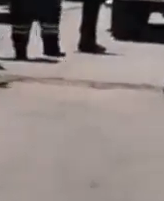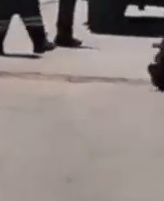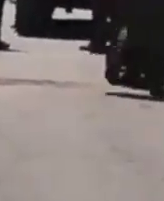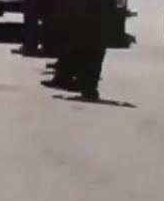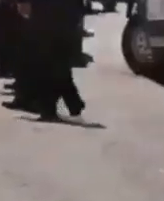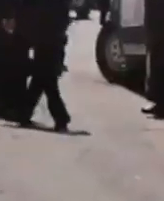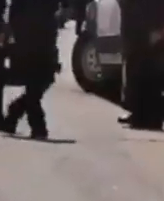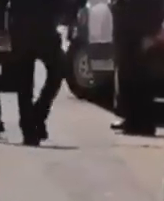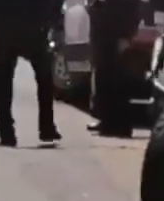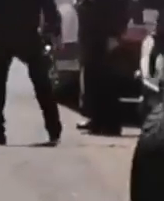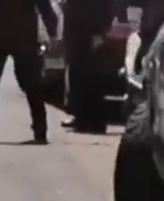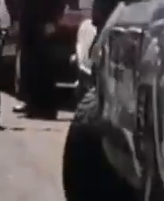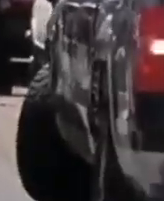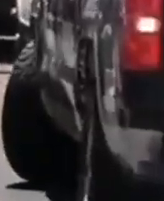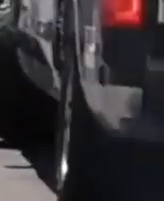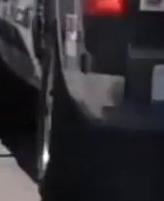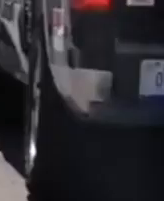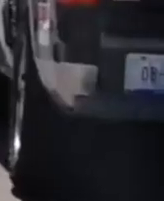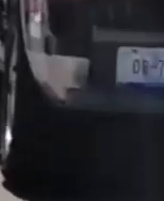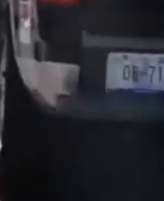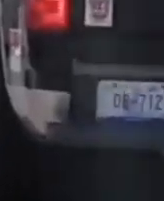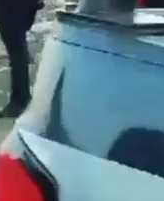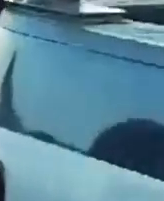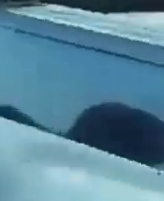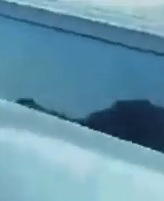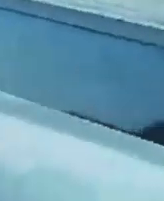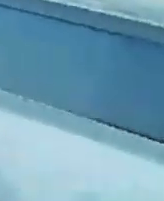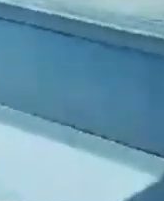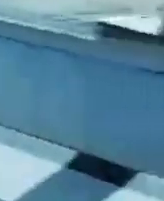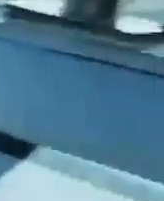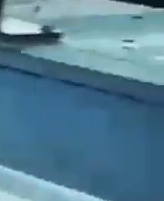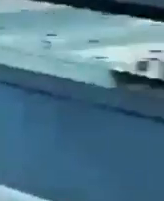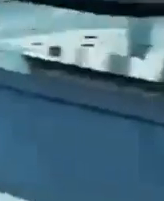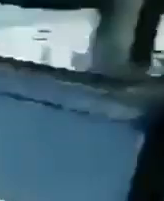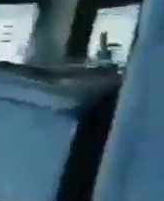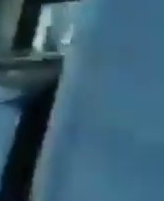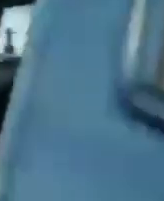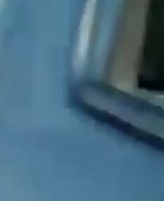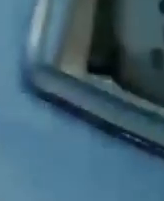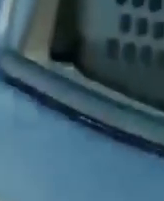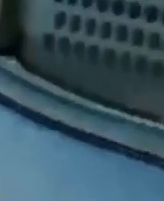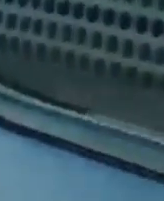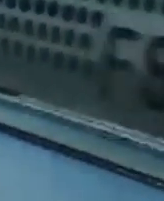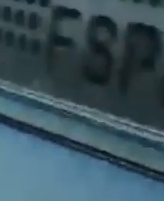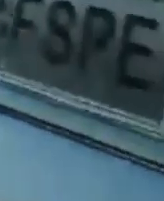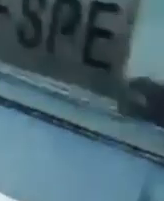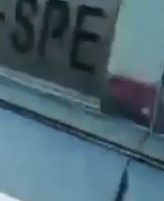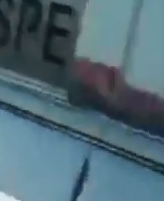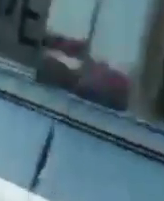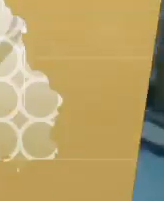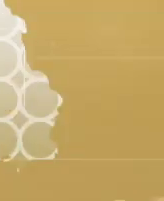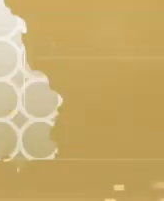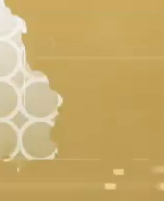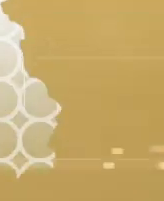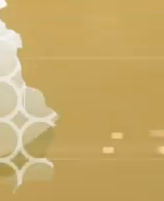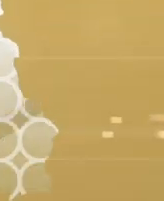33.43% respecto a marzo y 46.29% frente al inicio de la actual administración.